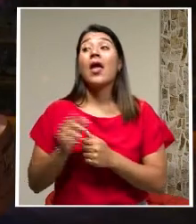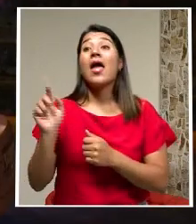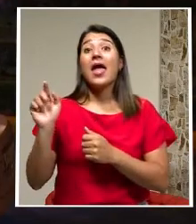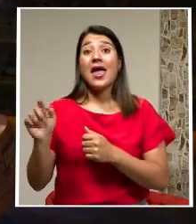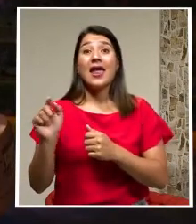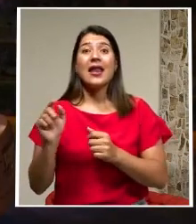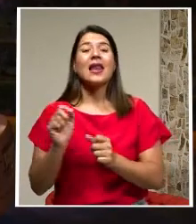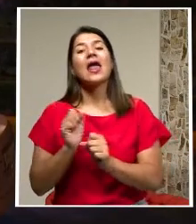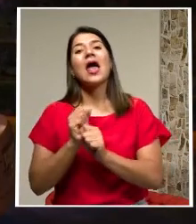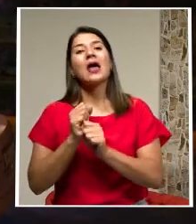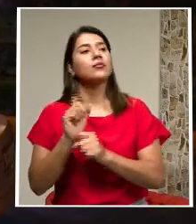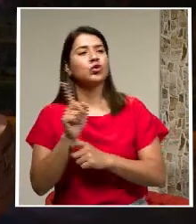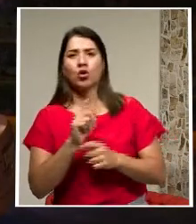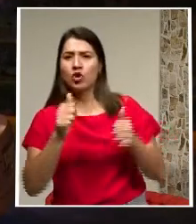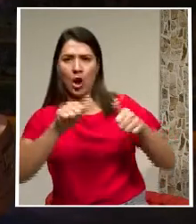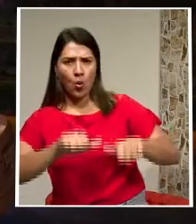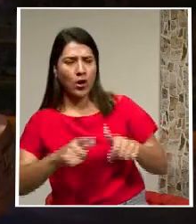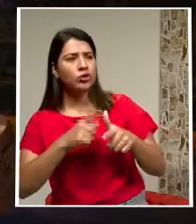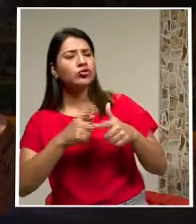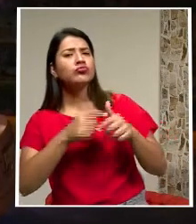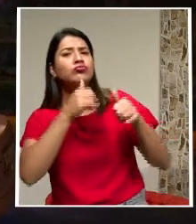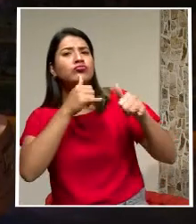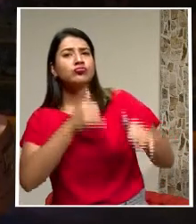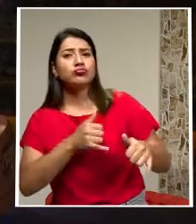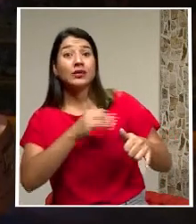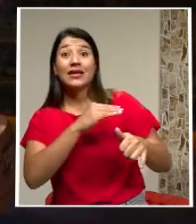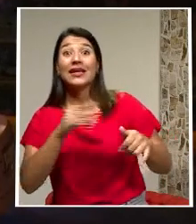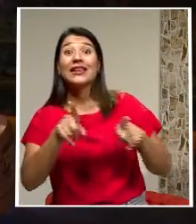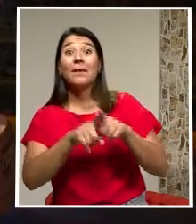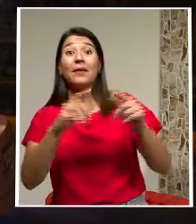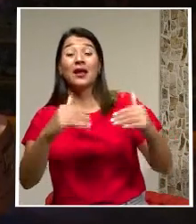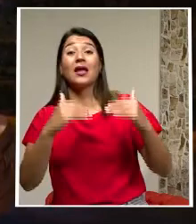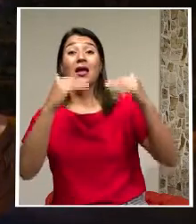esa medida y también lo lleva hasta la OIT.